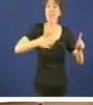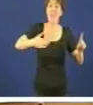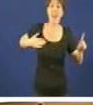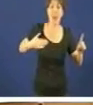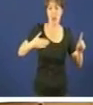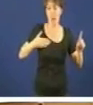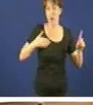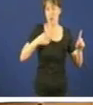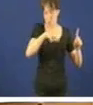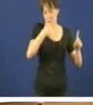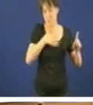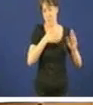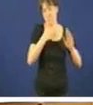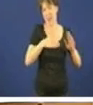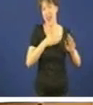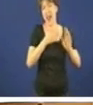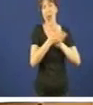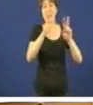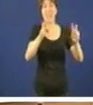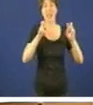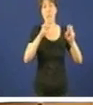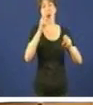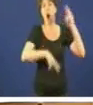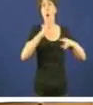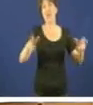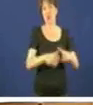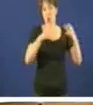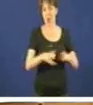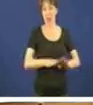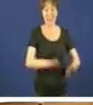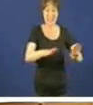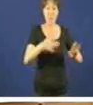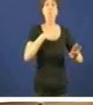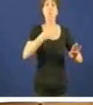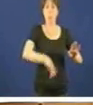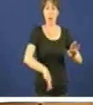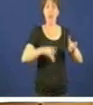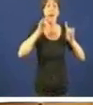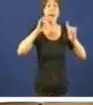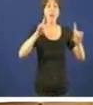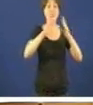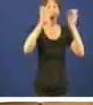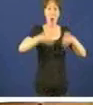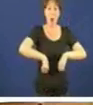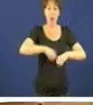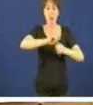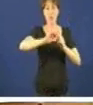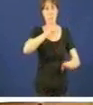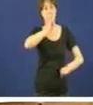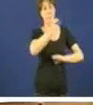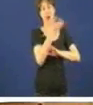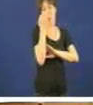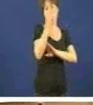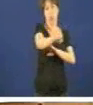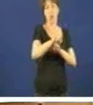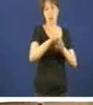mañan da obra social cando a Comisión de Control entenda que os acordos adoptados vulneran as disposicións vicentes non é súa legalidade segue